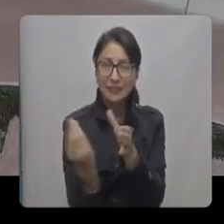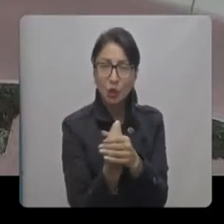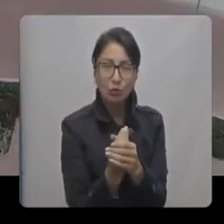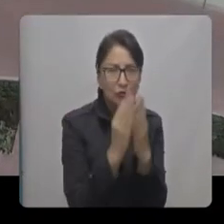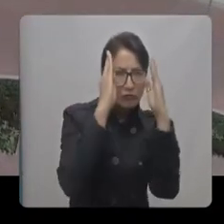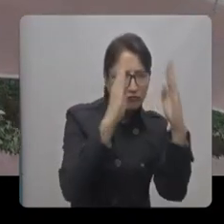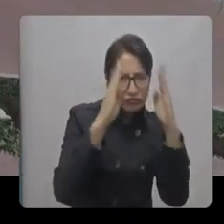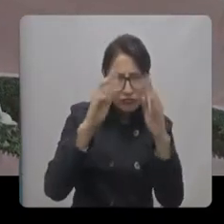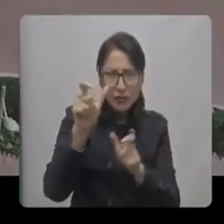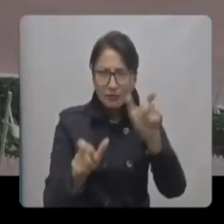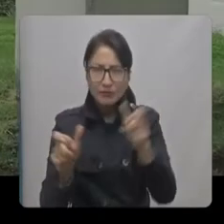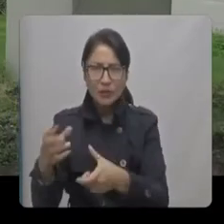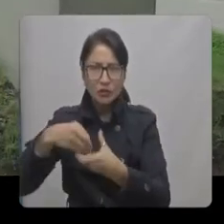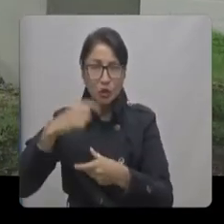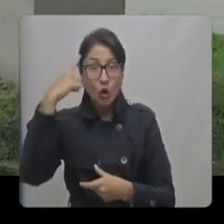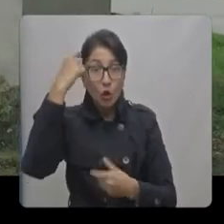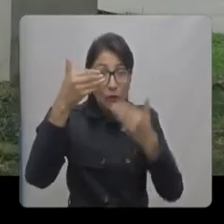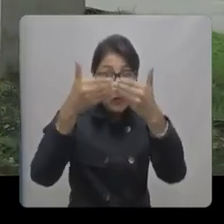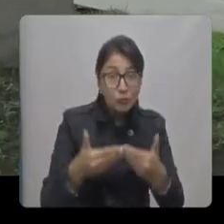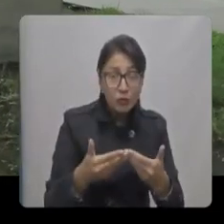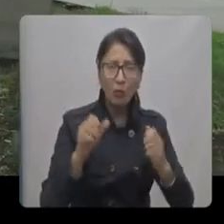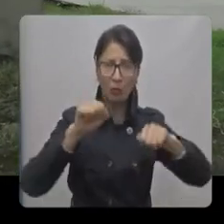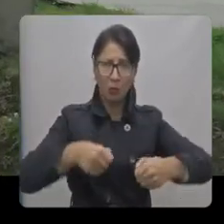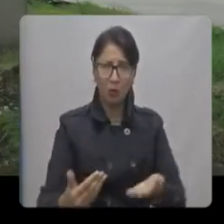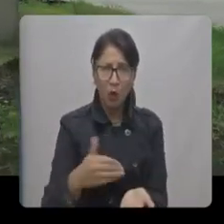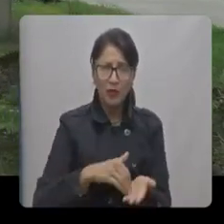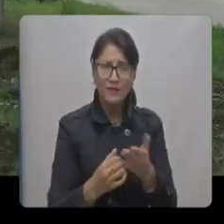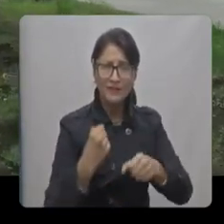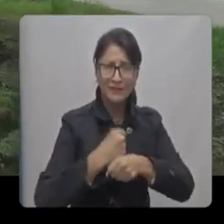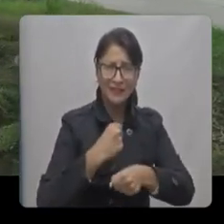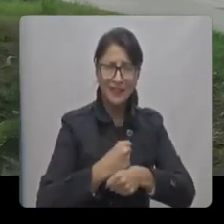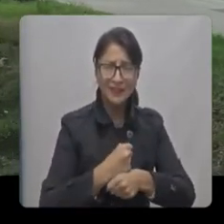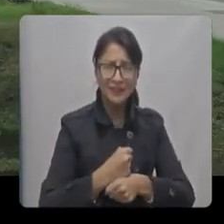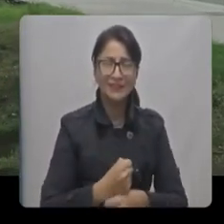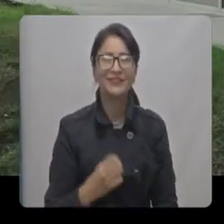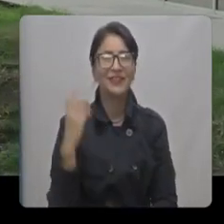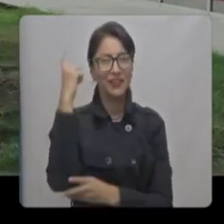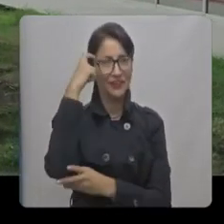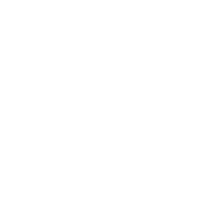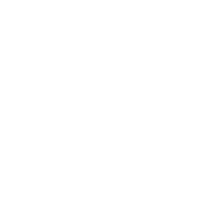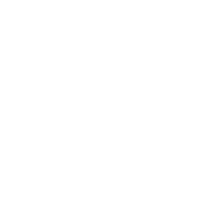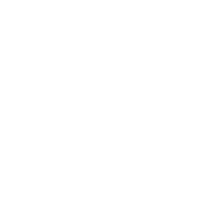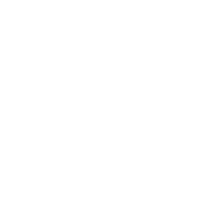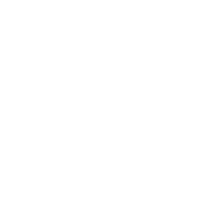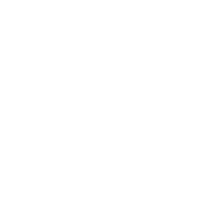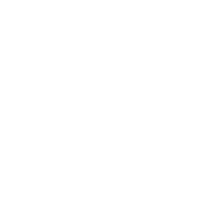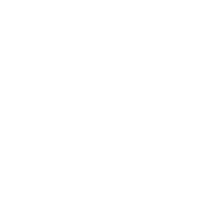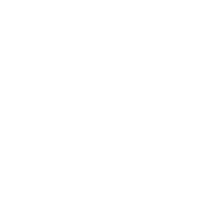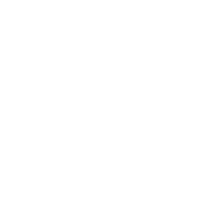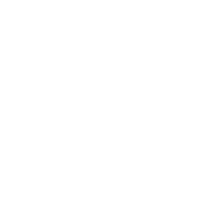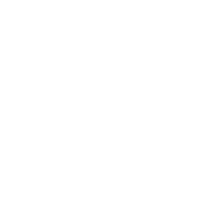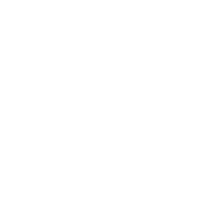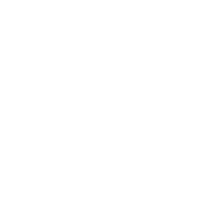rehabilitación inclusiva, brindamos a los miembros de la fuerza pública con discapacidad la posibilidad de volver a la vida productiva en sociedad. Gobierno de